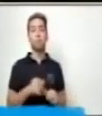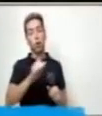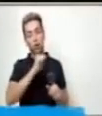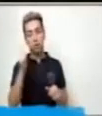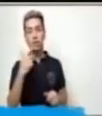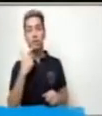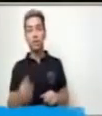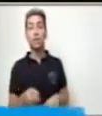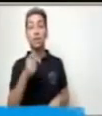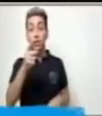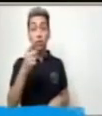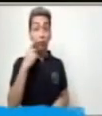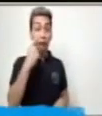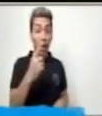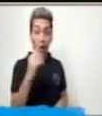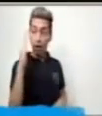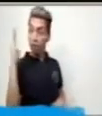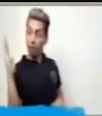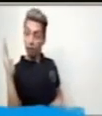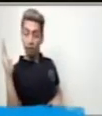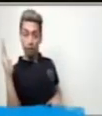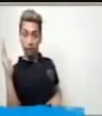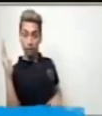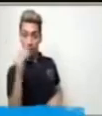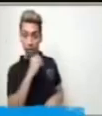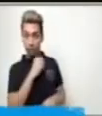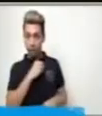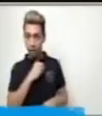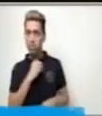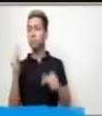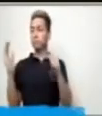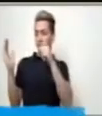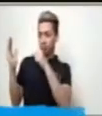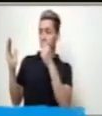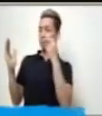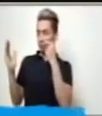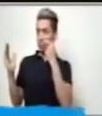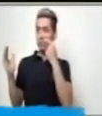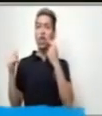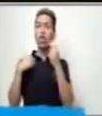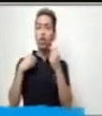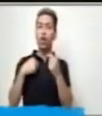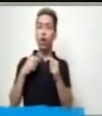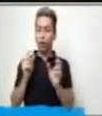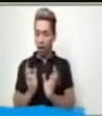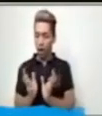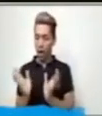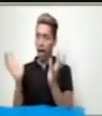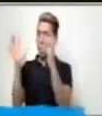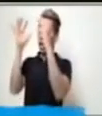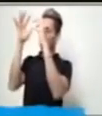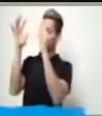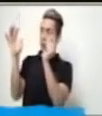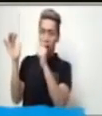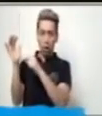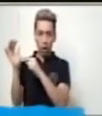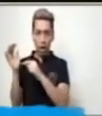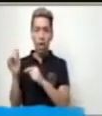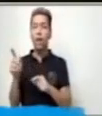allí me verás. Estoy en los árboles. En el pasto me